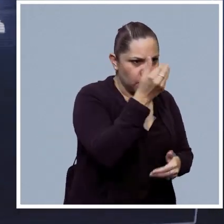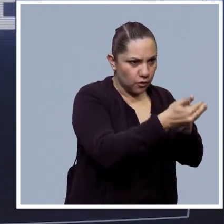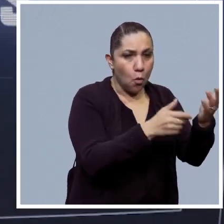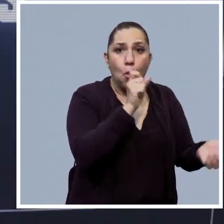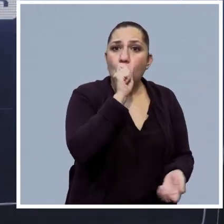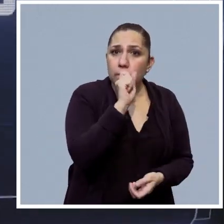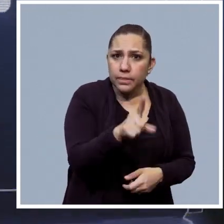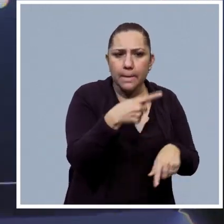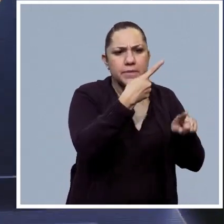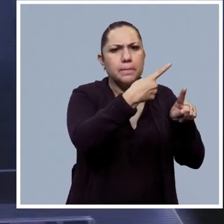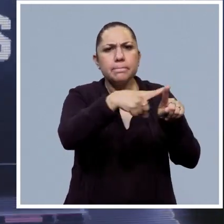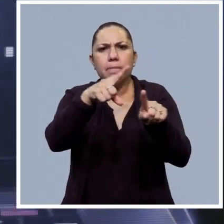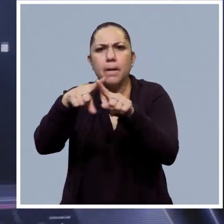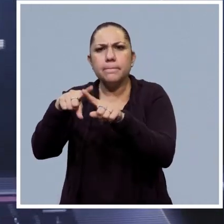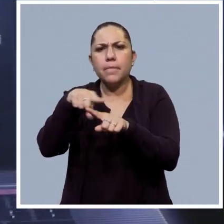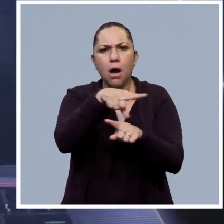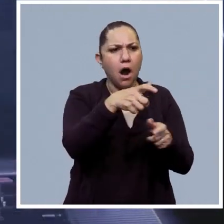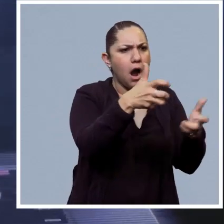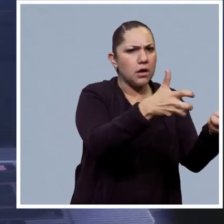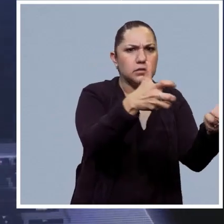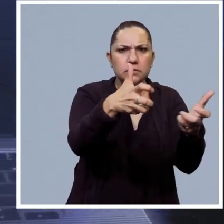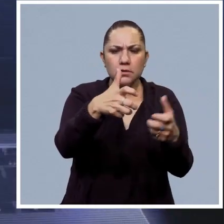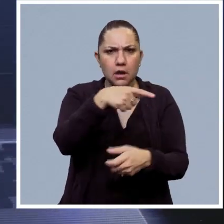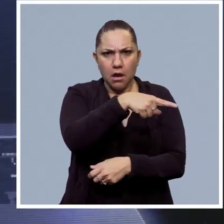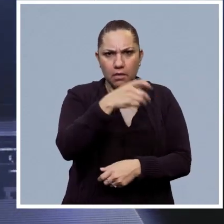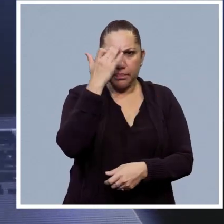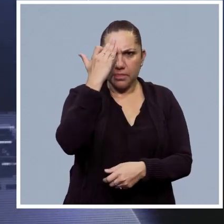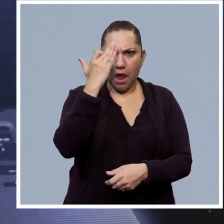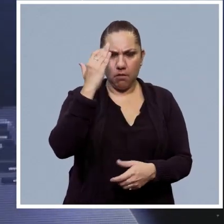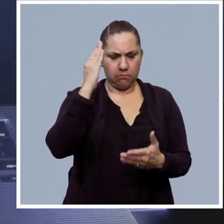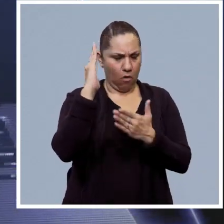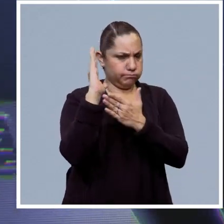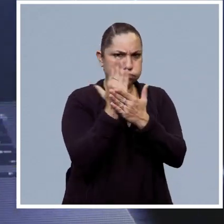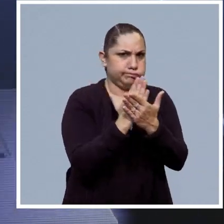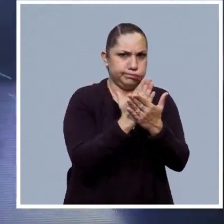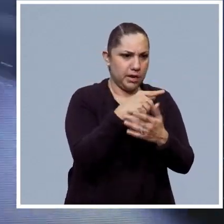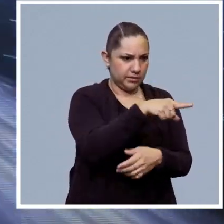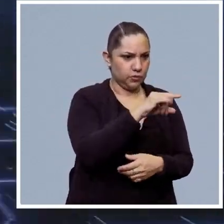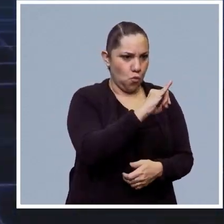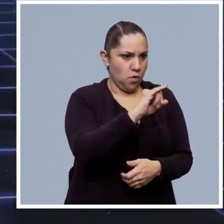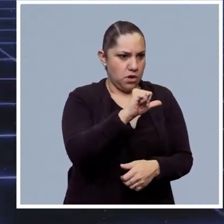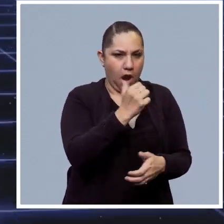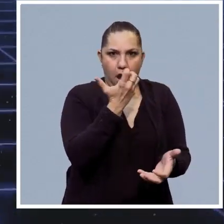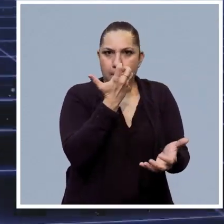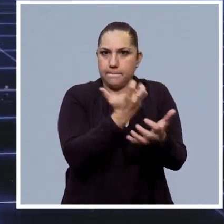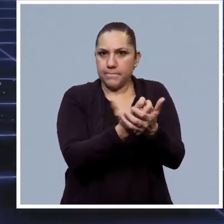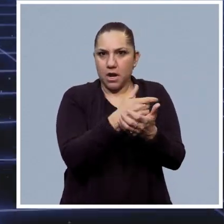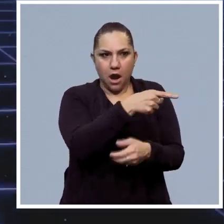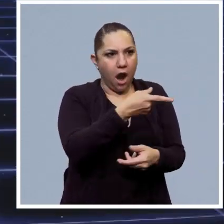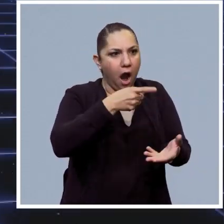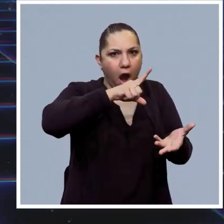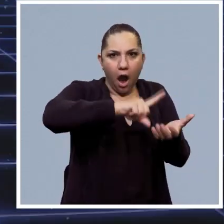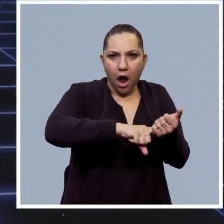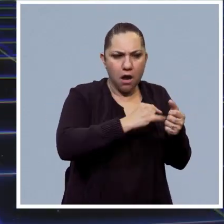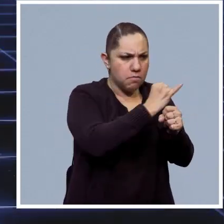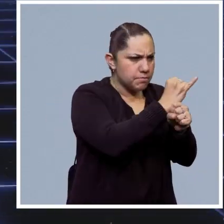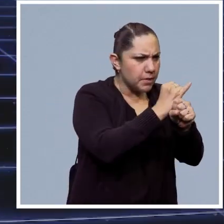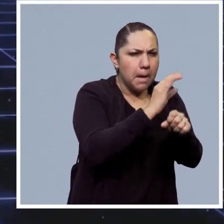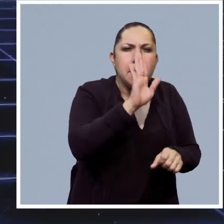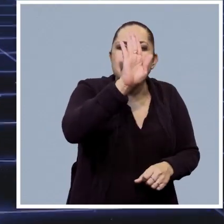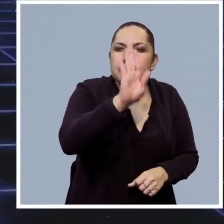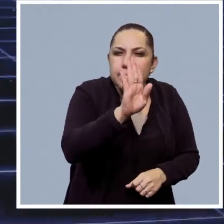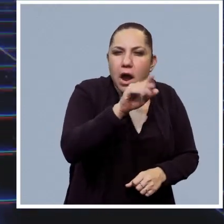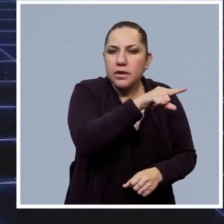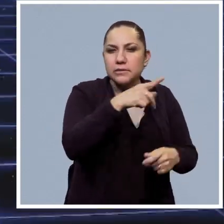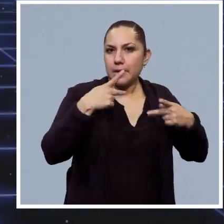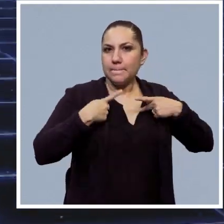así como su aplicación en procesos industriales para optimizar tiempos. Son tan solo algunos de los alcances de la inteligencia artificial, la cual es